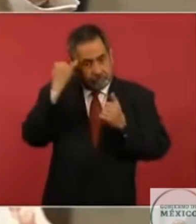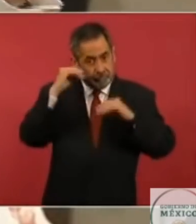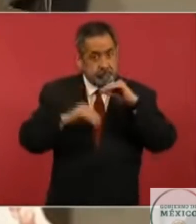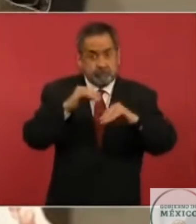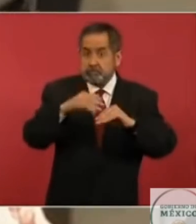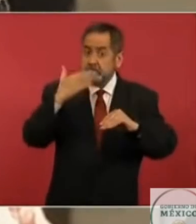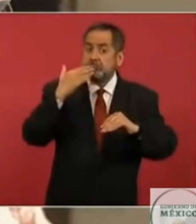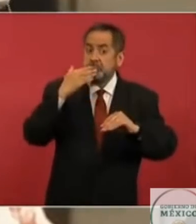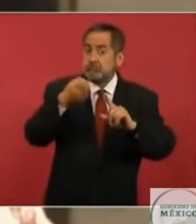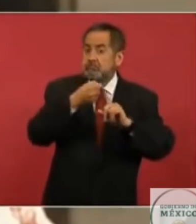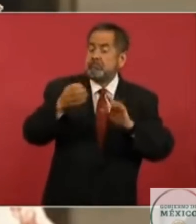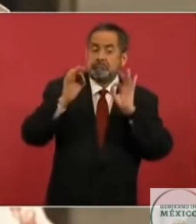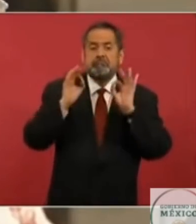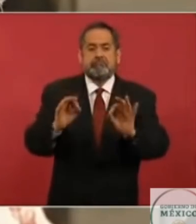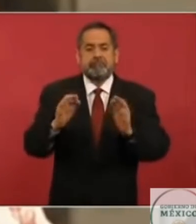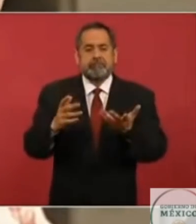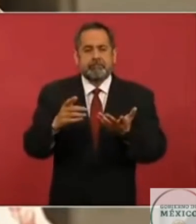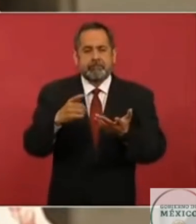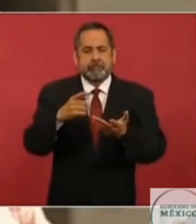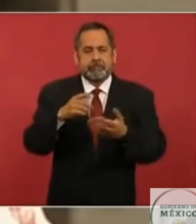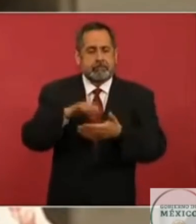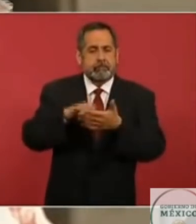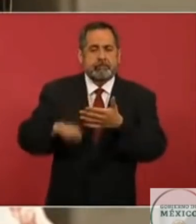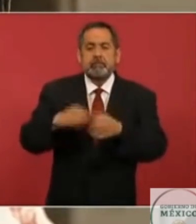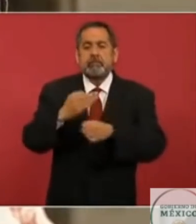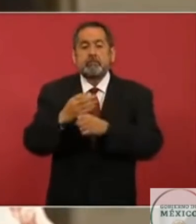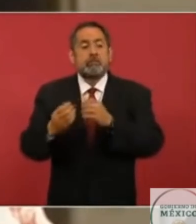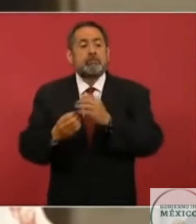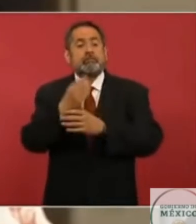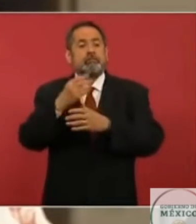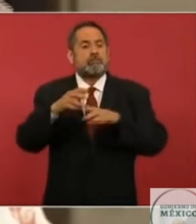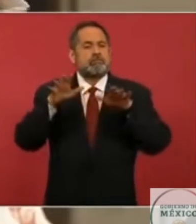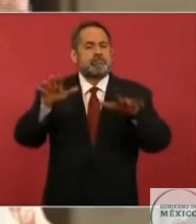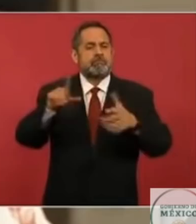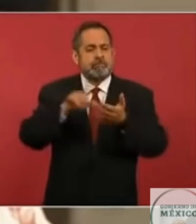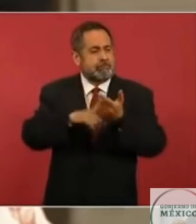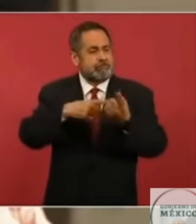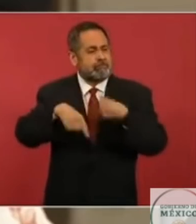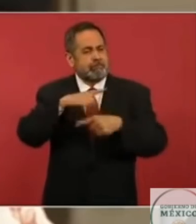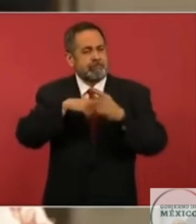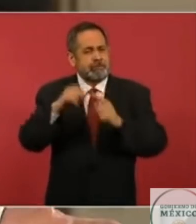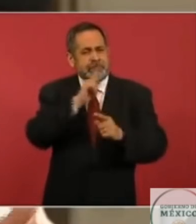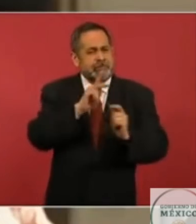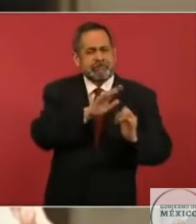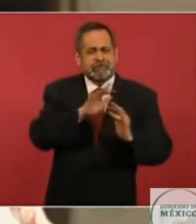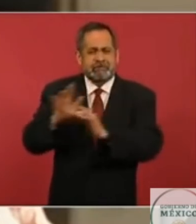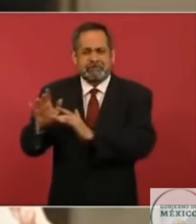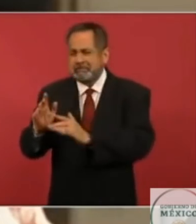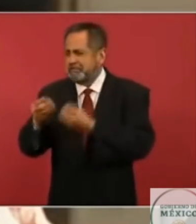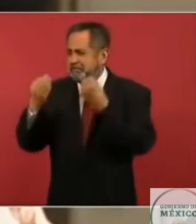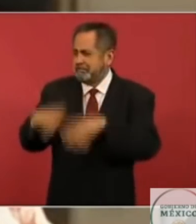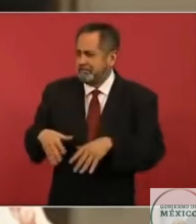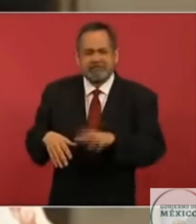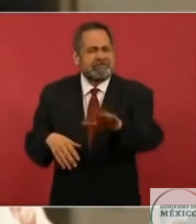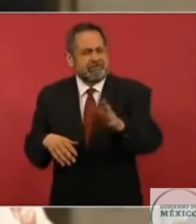gran detenida que se habla ahora con el nuevo aeropuerto del problema de las tolvaneras que vienen de por ahí? ¿Por qué se extinguió? se